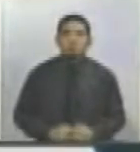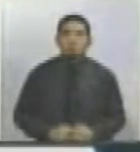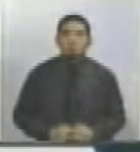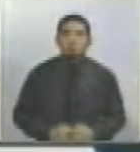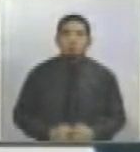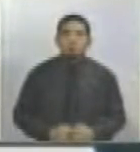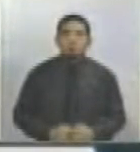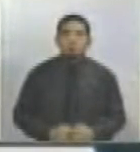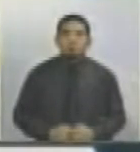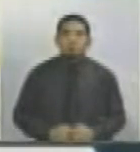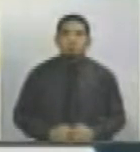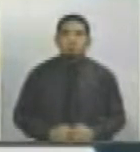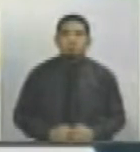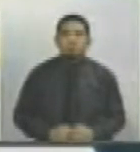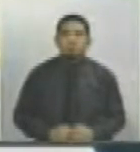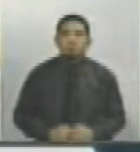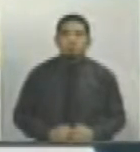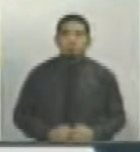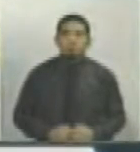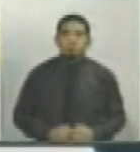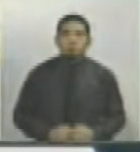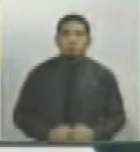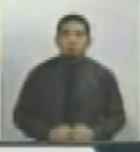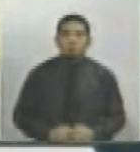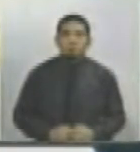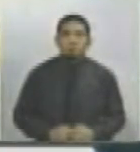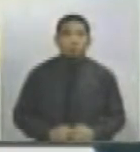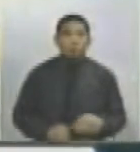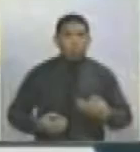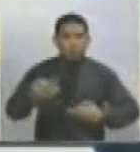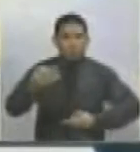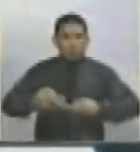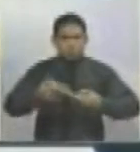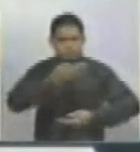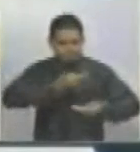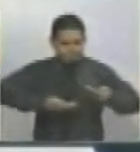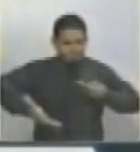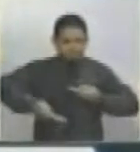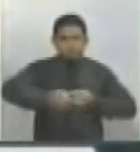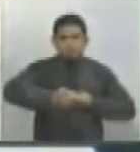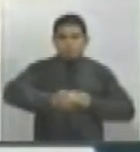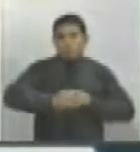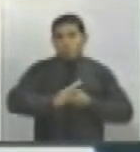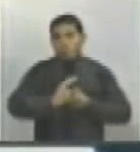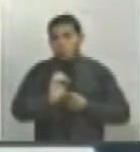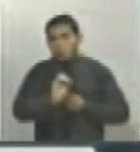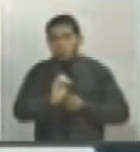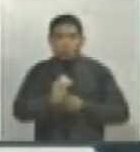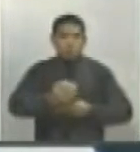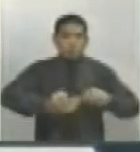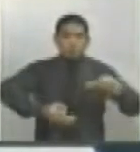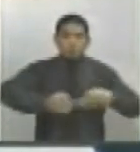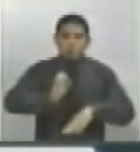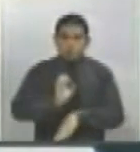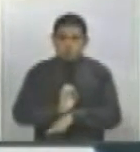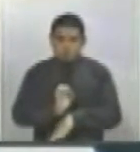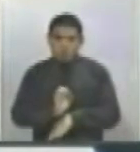Y hablando de juicios de repetición, de hablar de que la justicia ecuatoriana